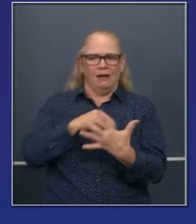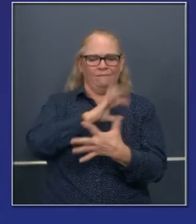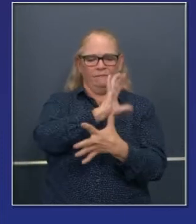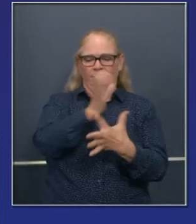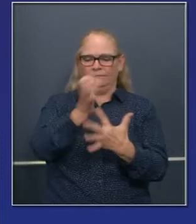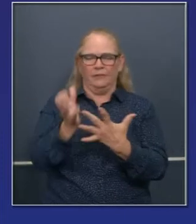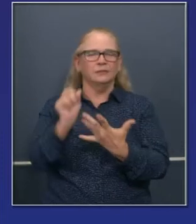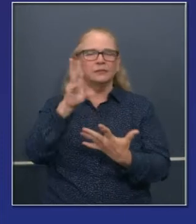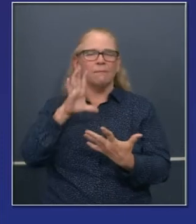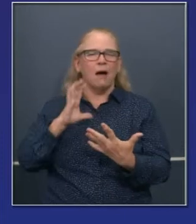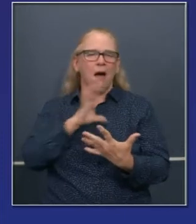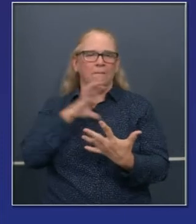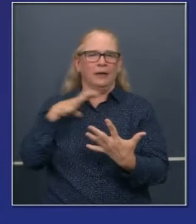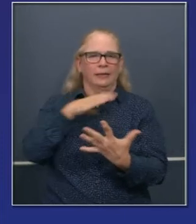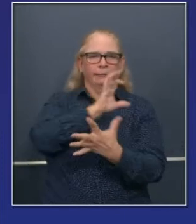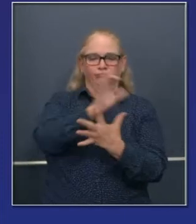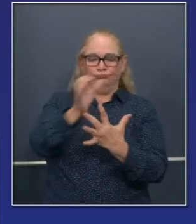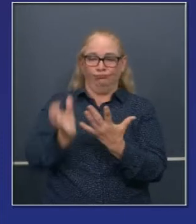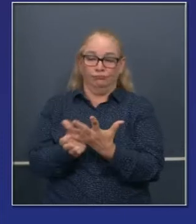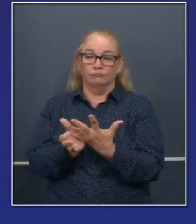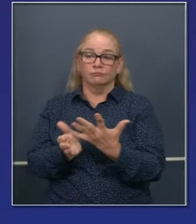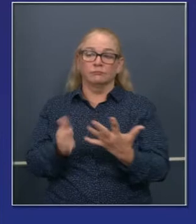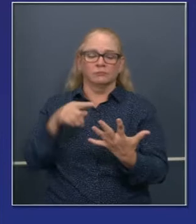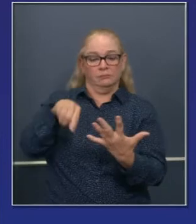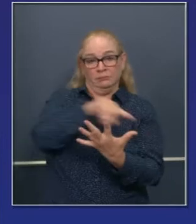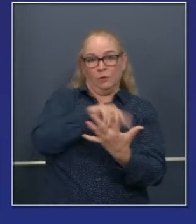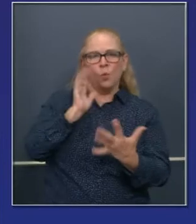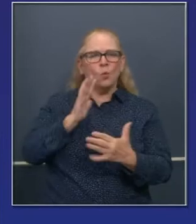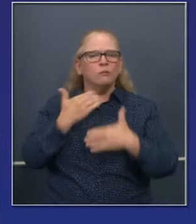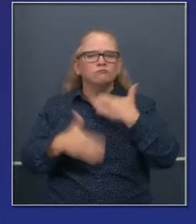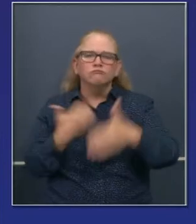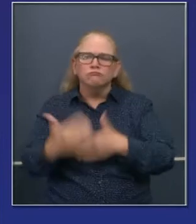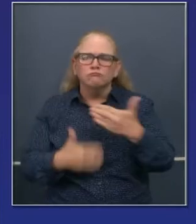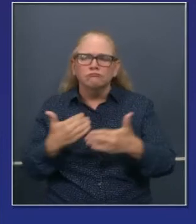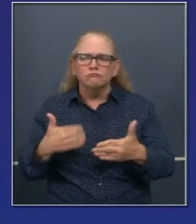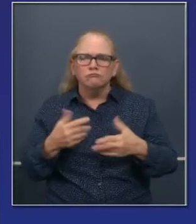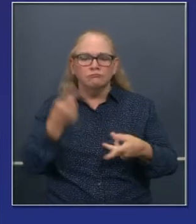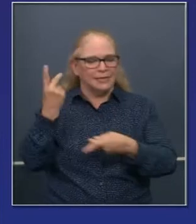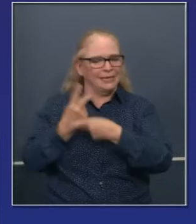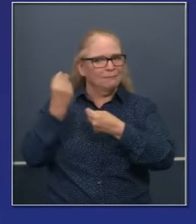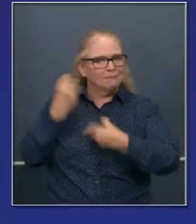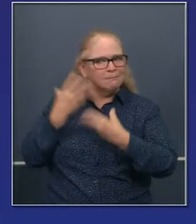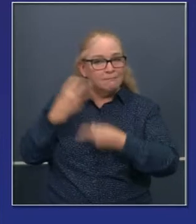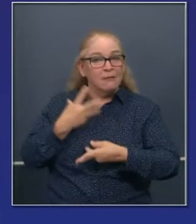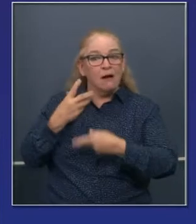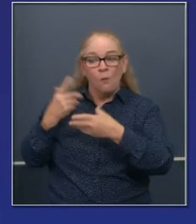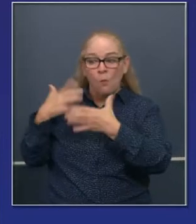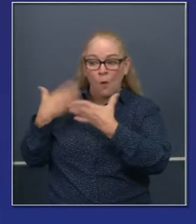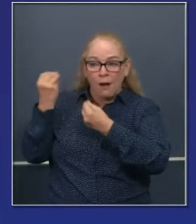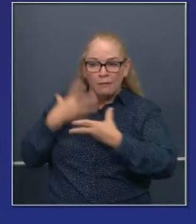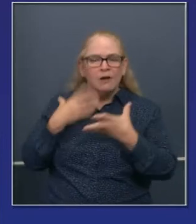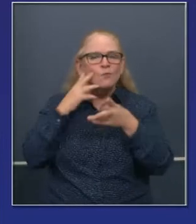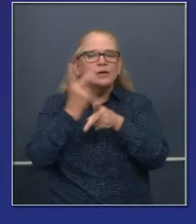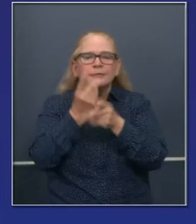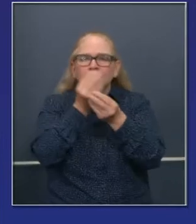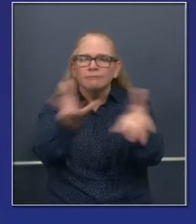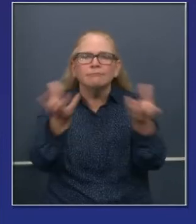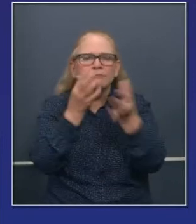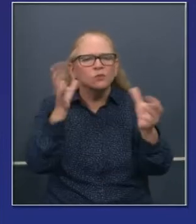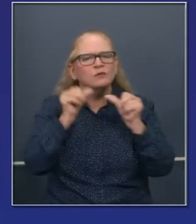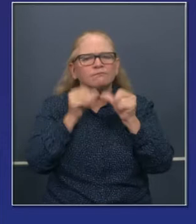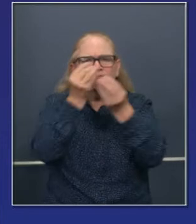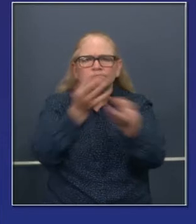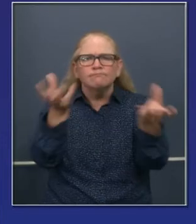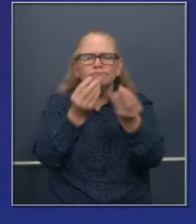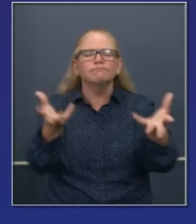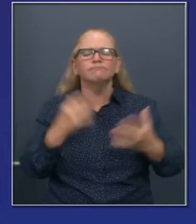consideración en tiempo real y estaremos avanzando a través de las próximas semanas, no solamente meses, sino semanas. De eso hablaré en un momento.